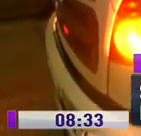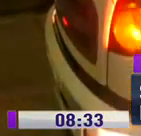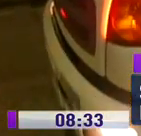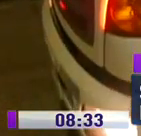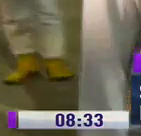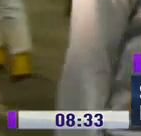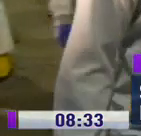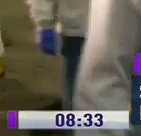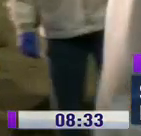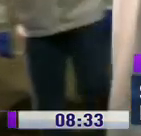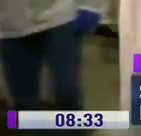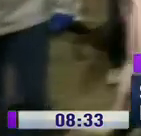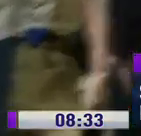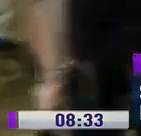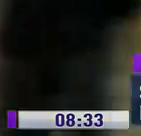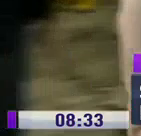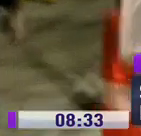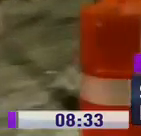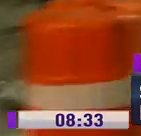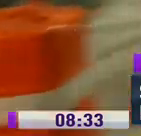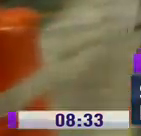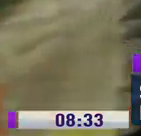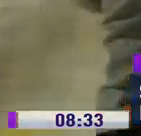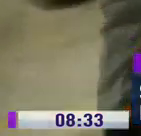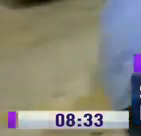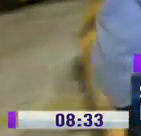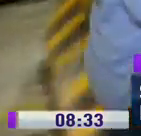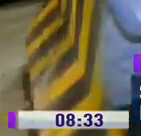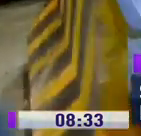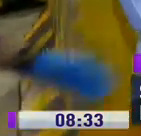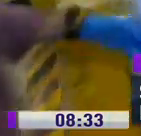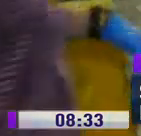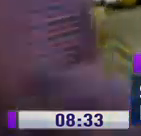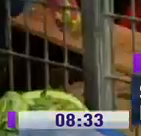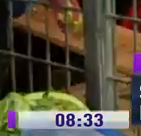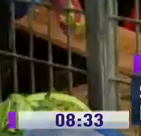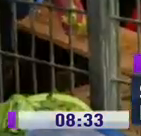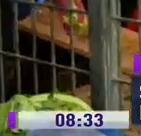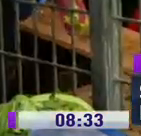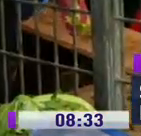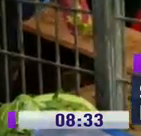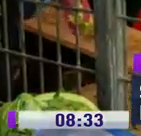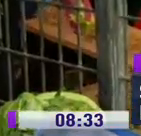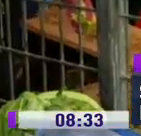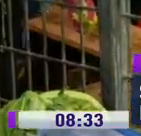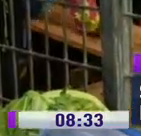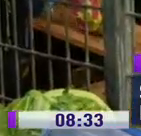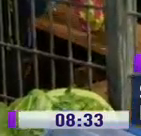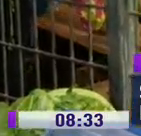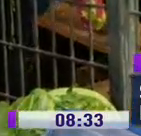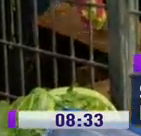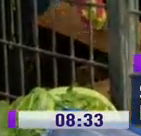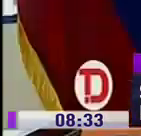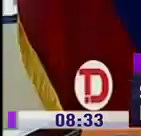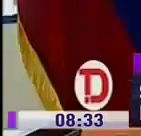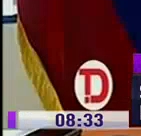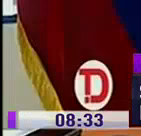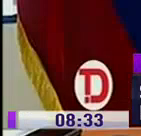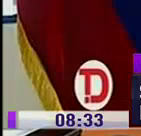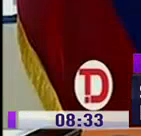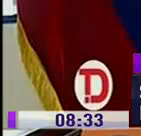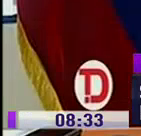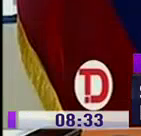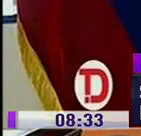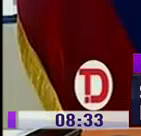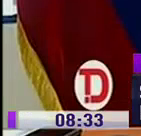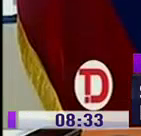resguardo militar. LASO sostiene que dentro de las emergencias sí hay un desabastecimiento, pero únicamente, de ciertos productos. Hemos visto